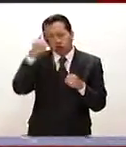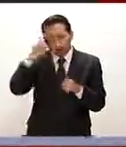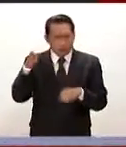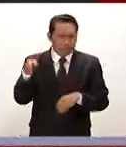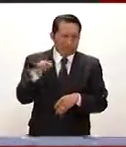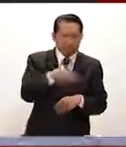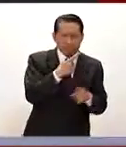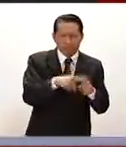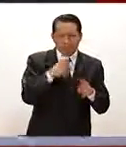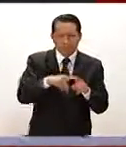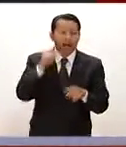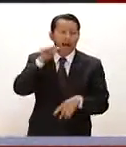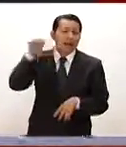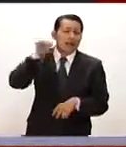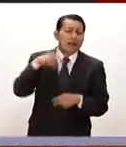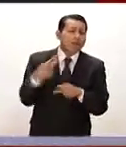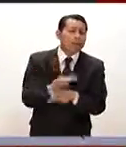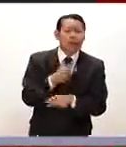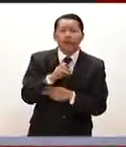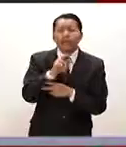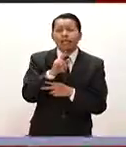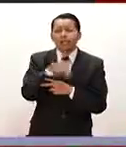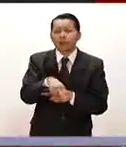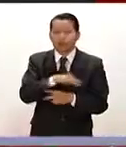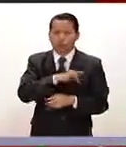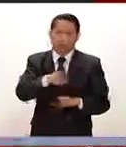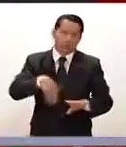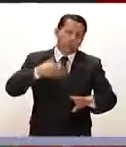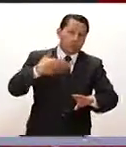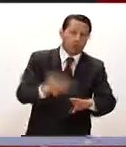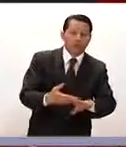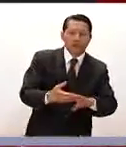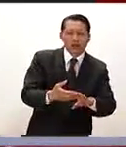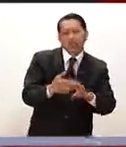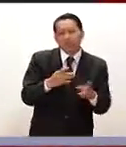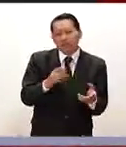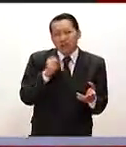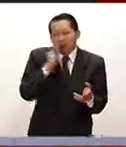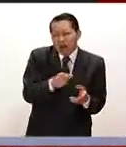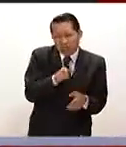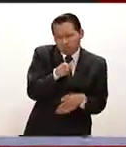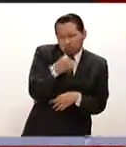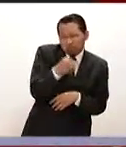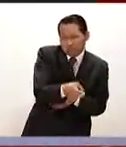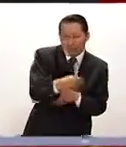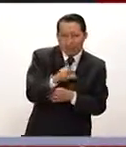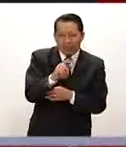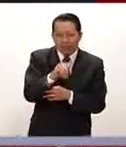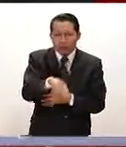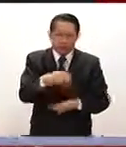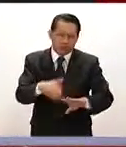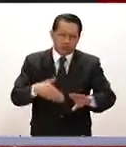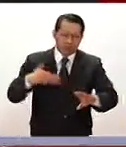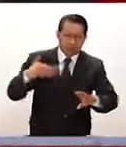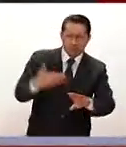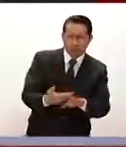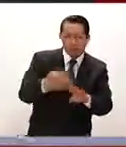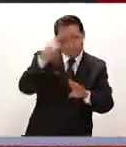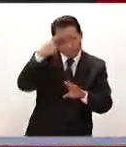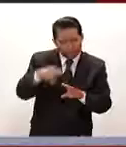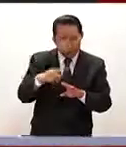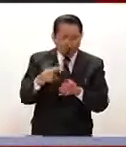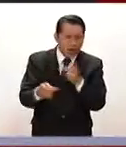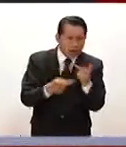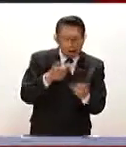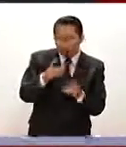esto que le pasó ayer a Clinton, ¿tendrá una repercusión importante o puede tener una repercusión importante en este momento en las encuestas?